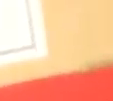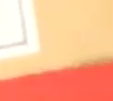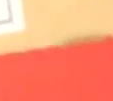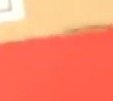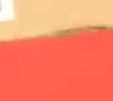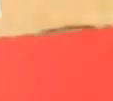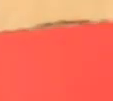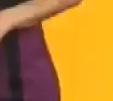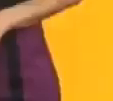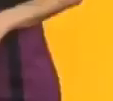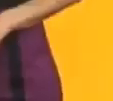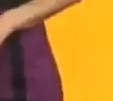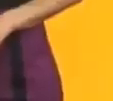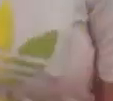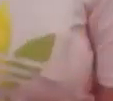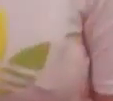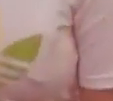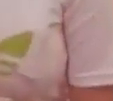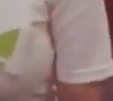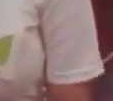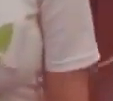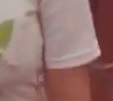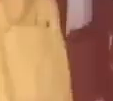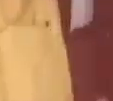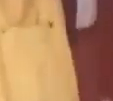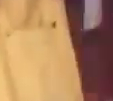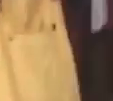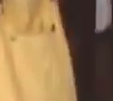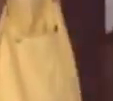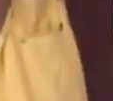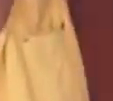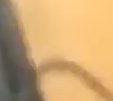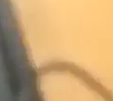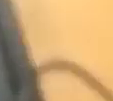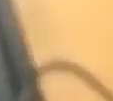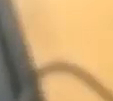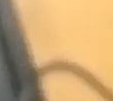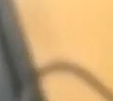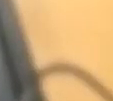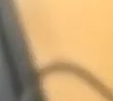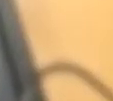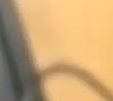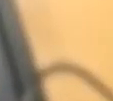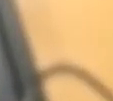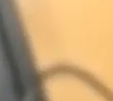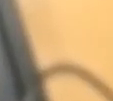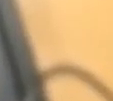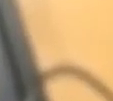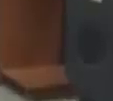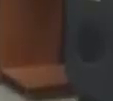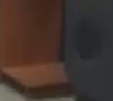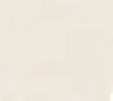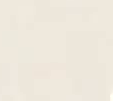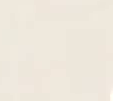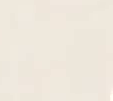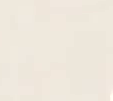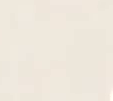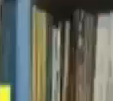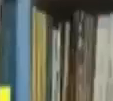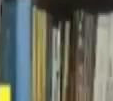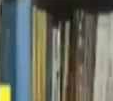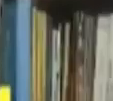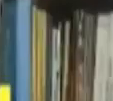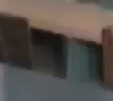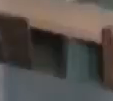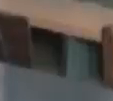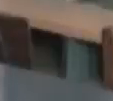integridad, y salud en tiempos de pandemia, y reconociendo el esfuerzo, de los héroes y heroínas de la patria, que han sido vanguardia, en este histórico